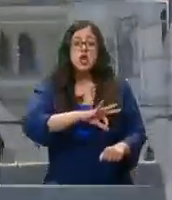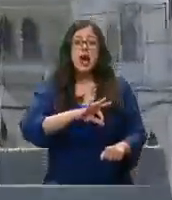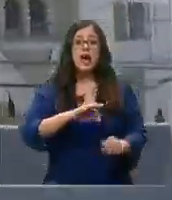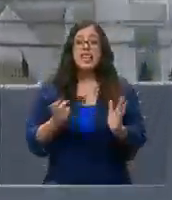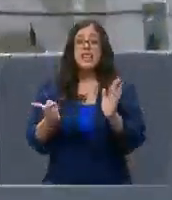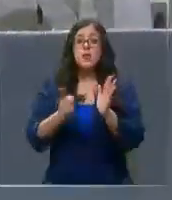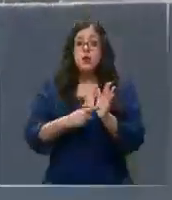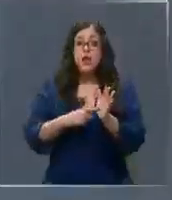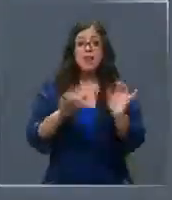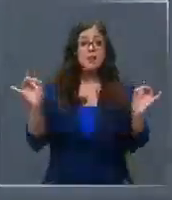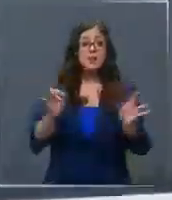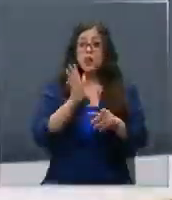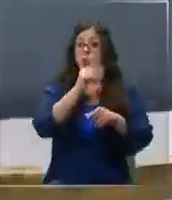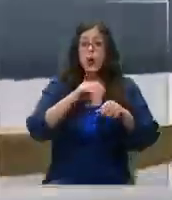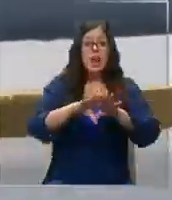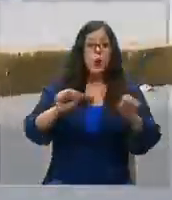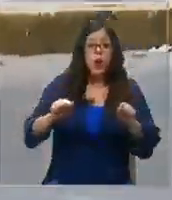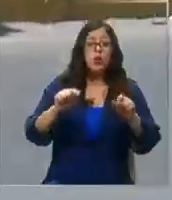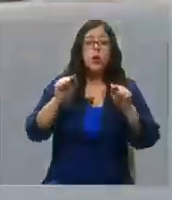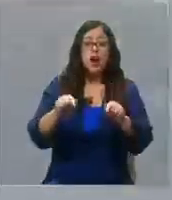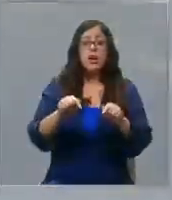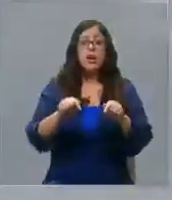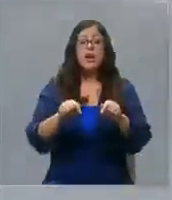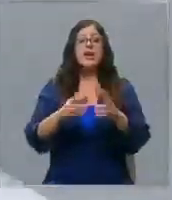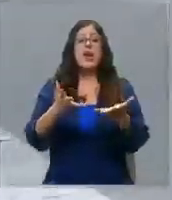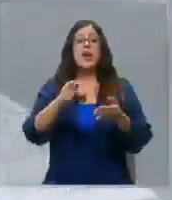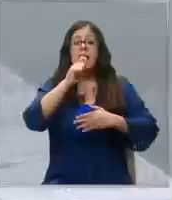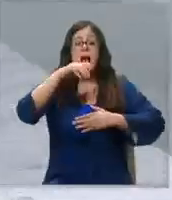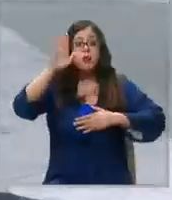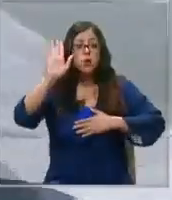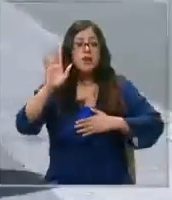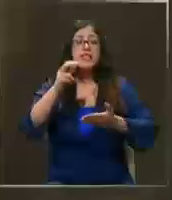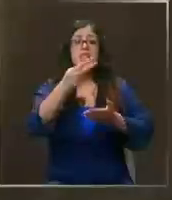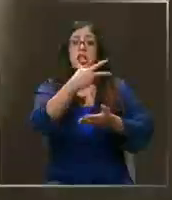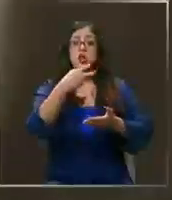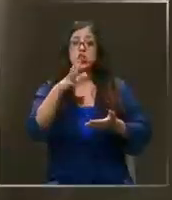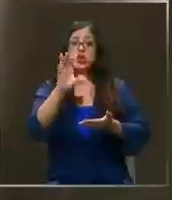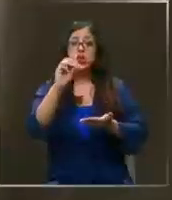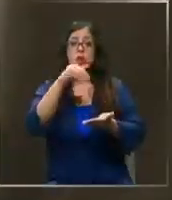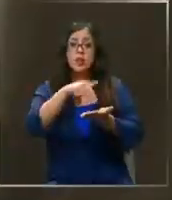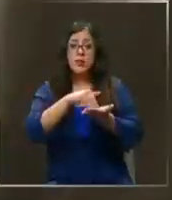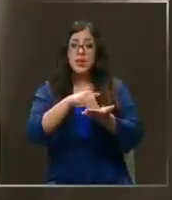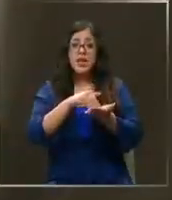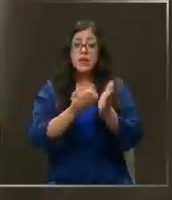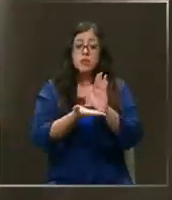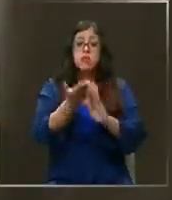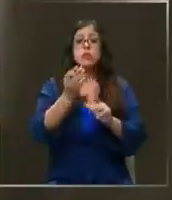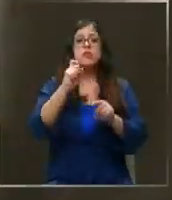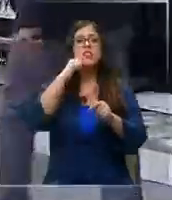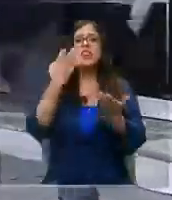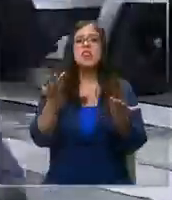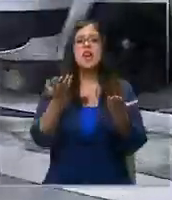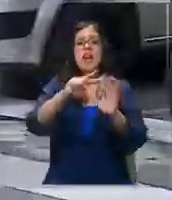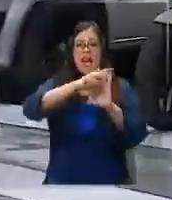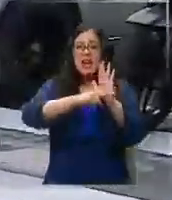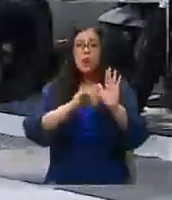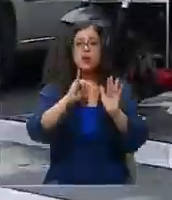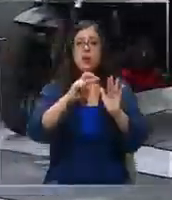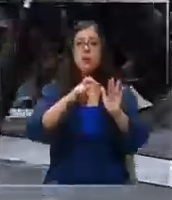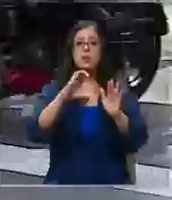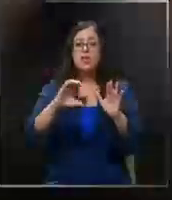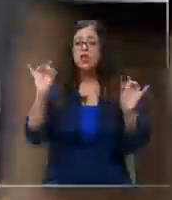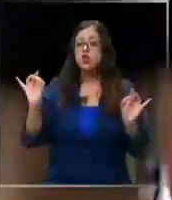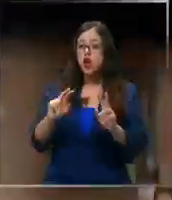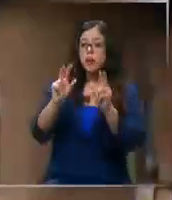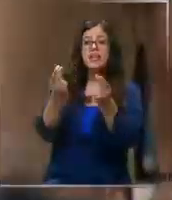buen puerto, gran parte de la promesa de llegar a los 250.000 lo haría el reajuste del IPC. Por solo proyecciones de